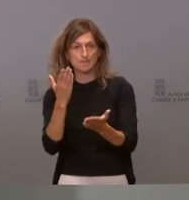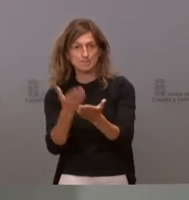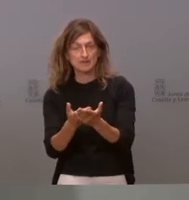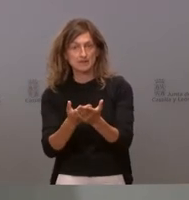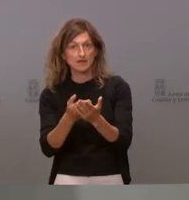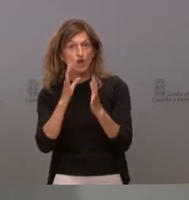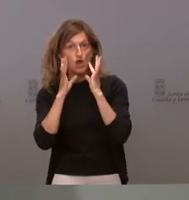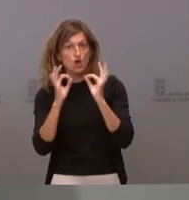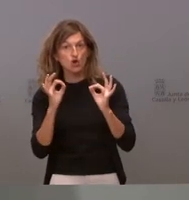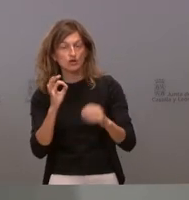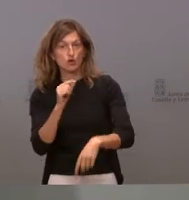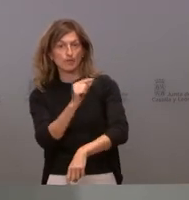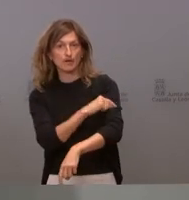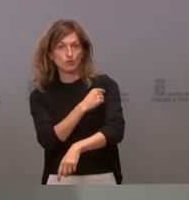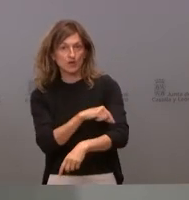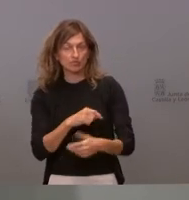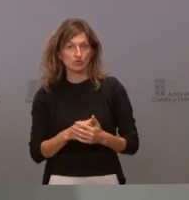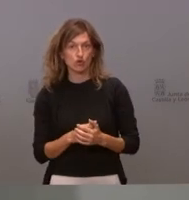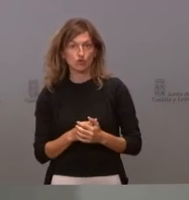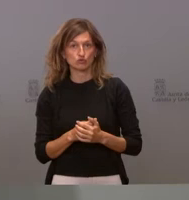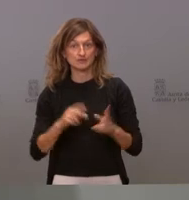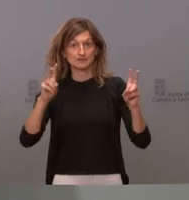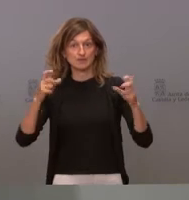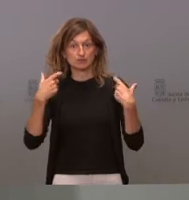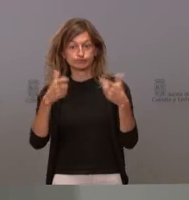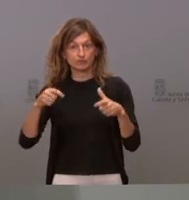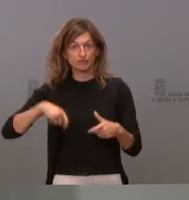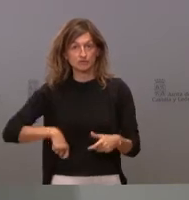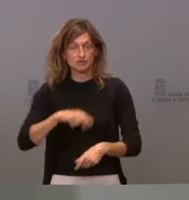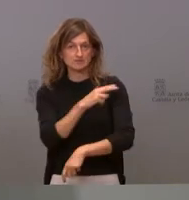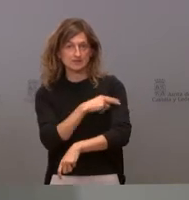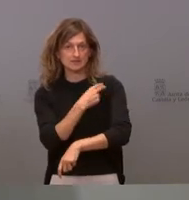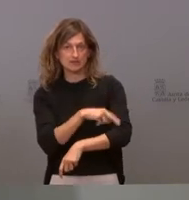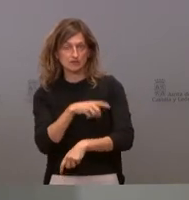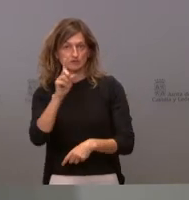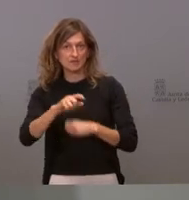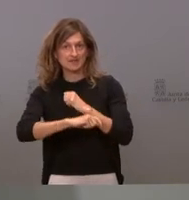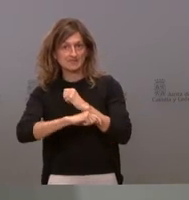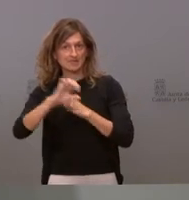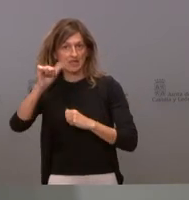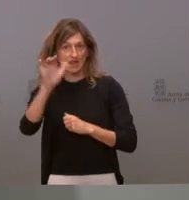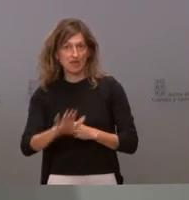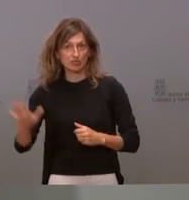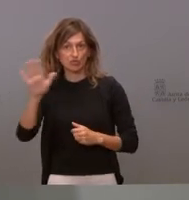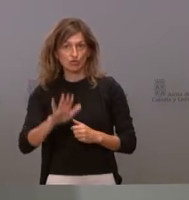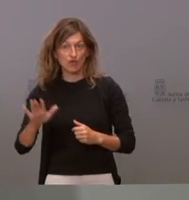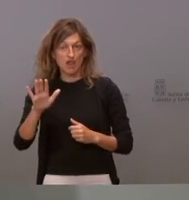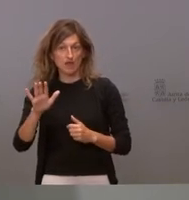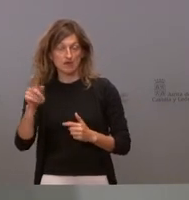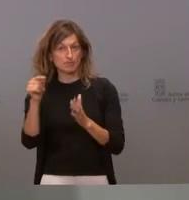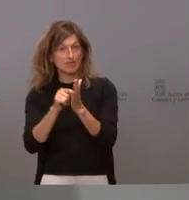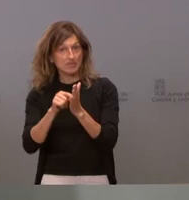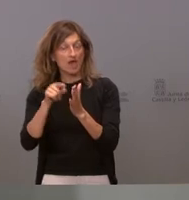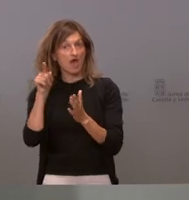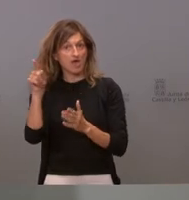vacunación, la revacunación de los profesionales sanitarios también tiene que estar en la estrategia nacional y por tanto tiene que ser una medida que se